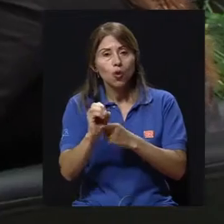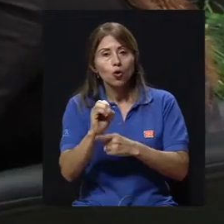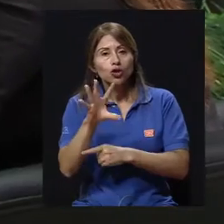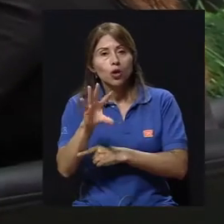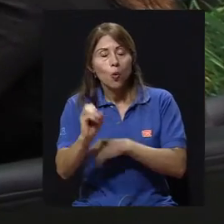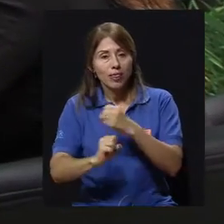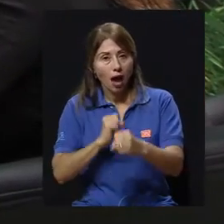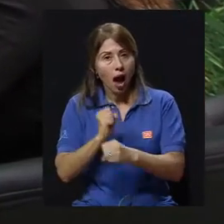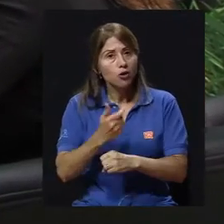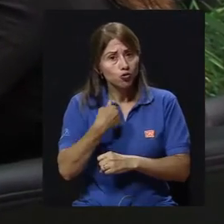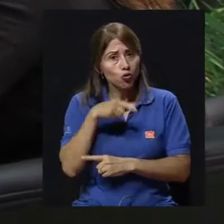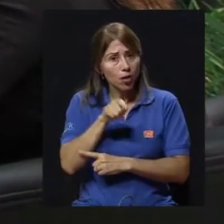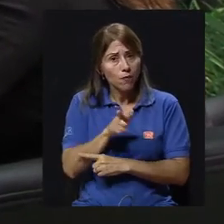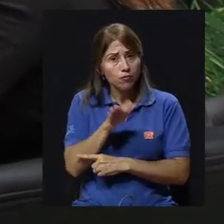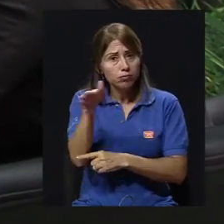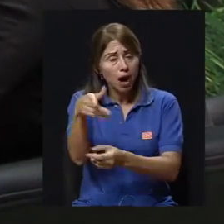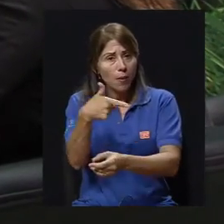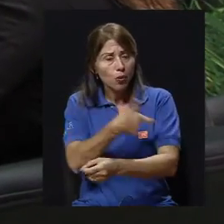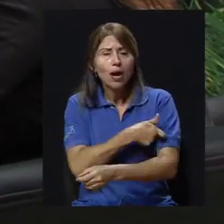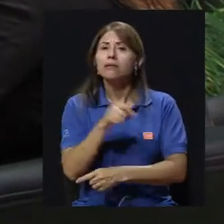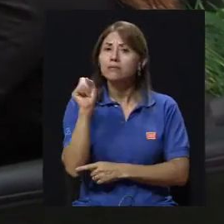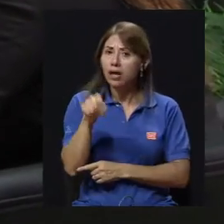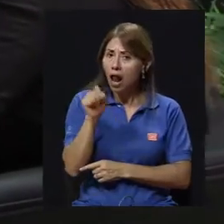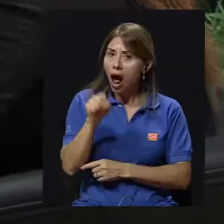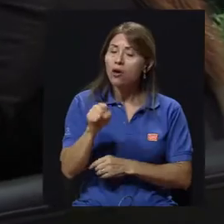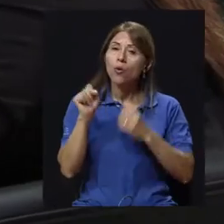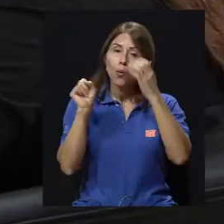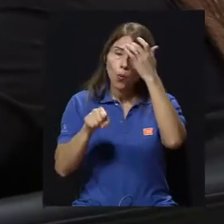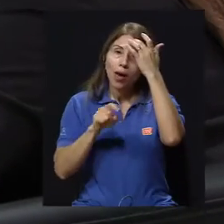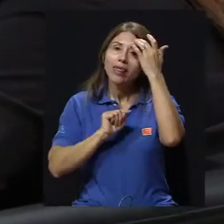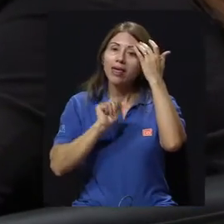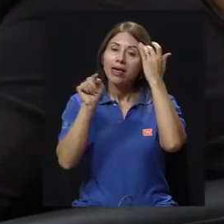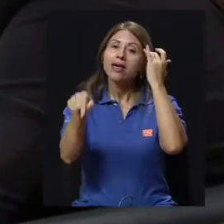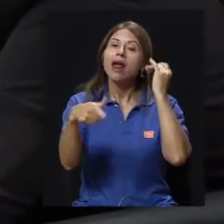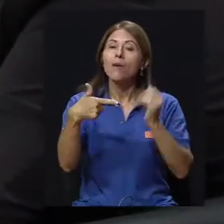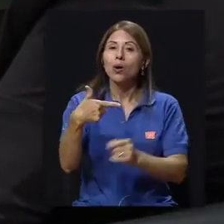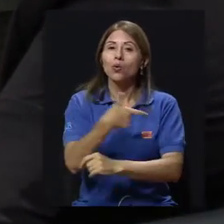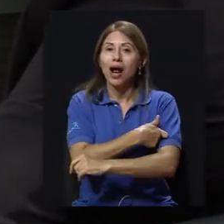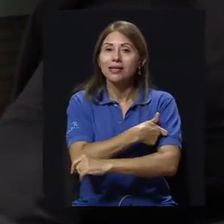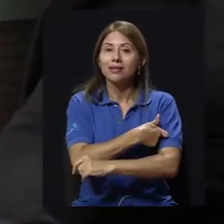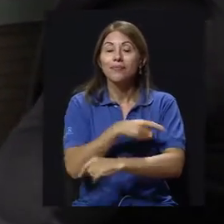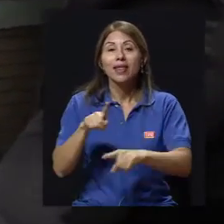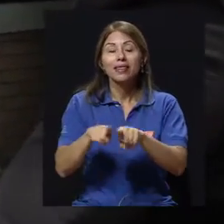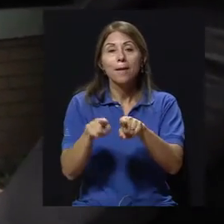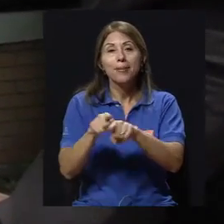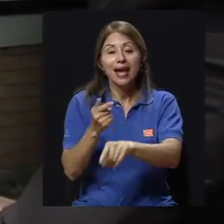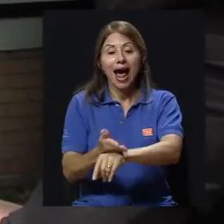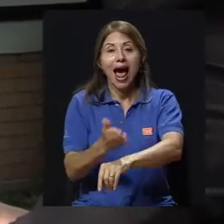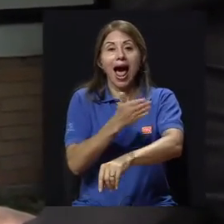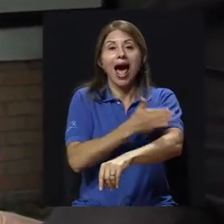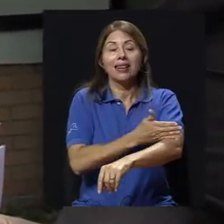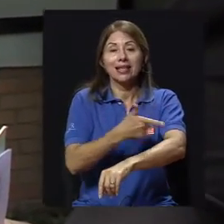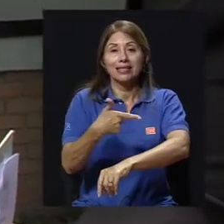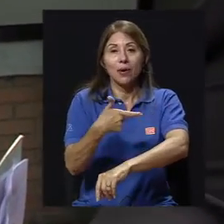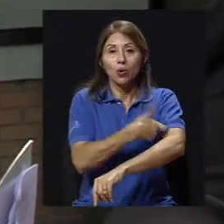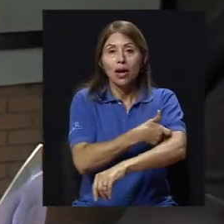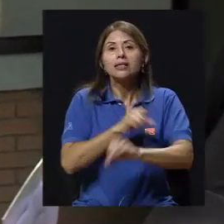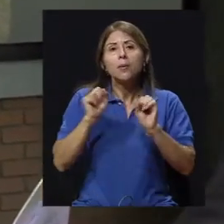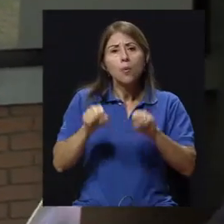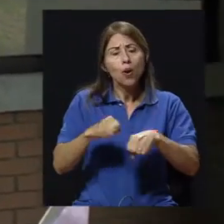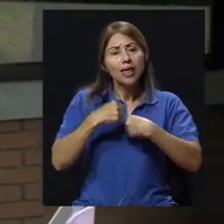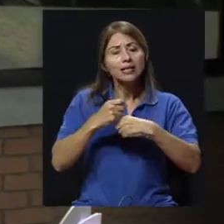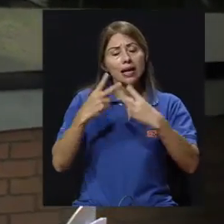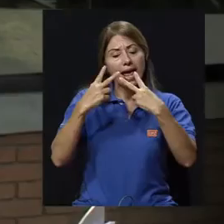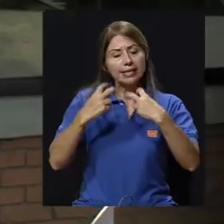Claro, claro que se puede ir a vacunarse. Incluso uno puede, antes de vacunarse, puede hacerse un examen de